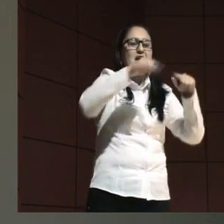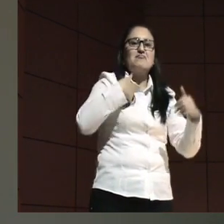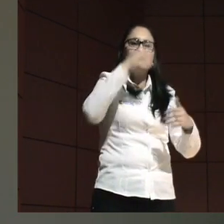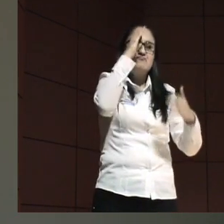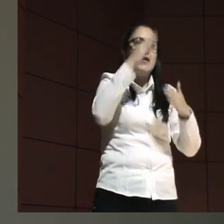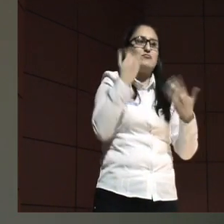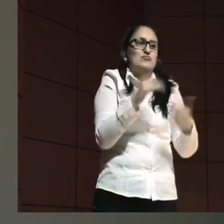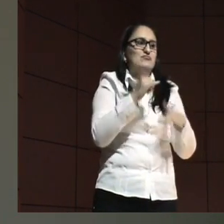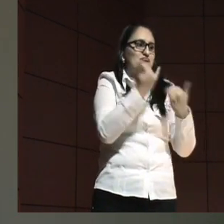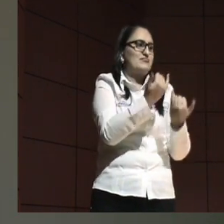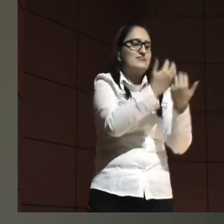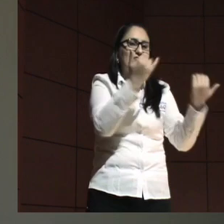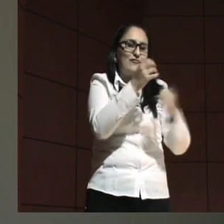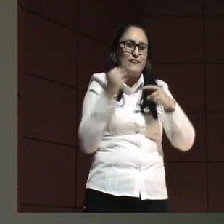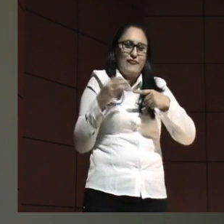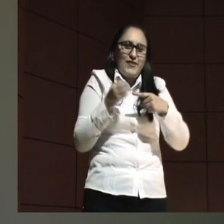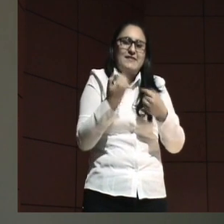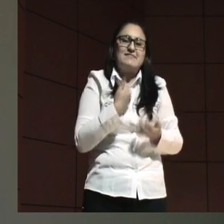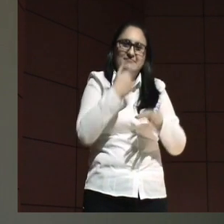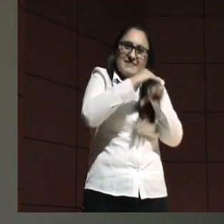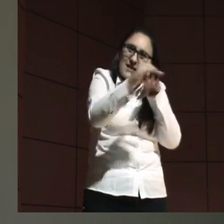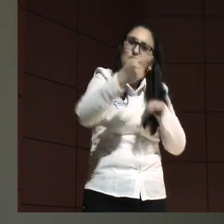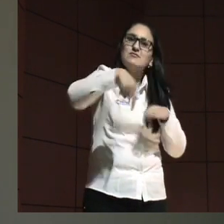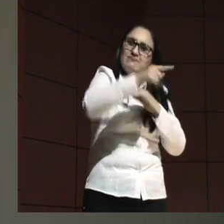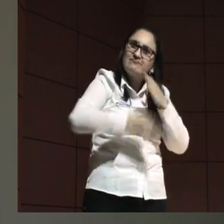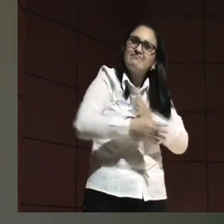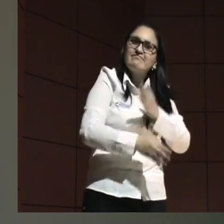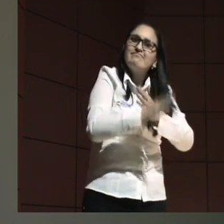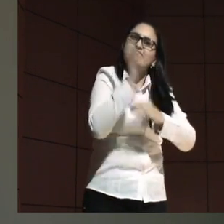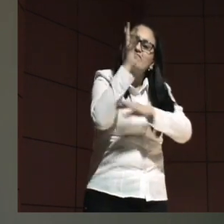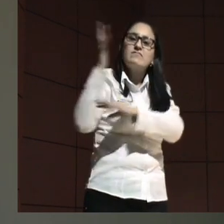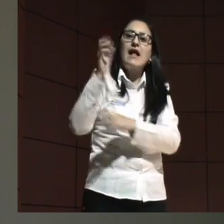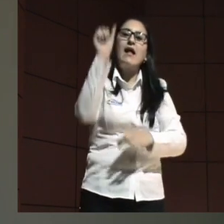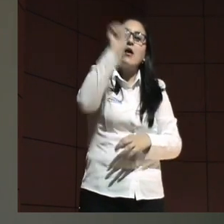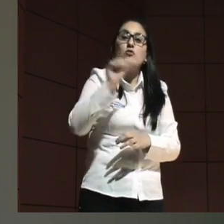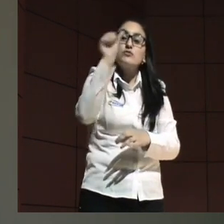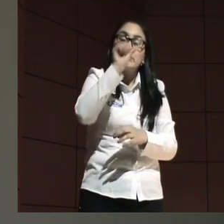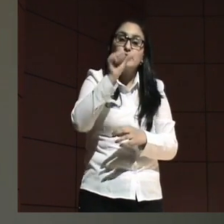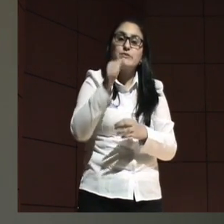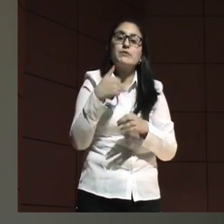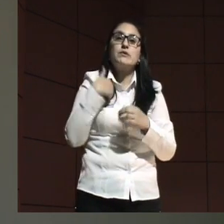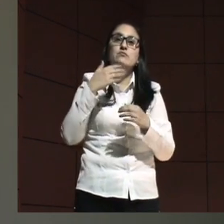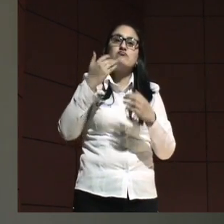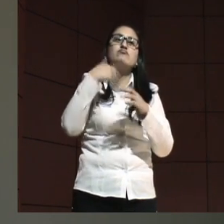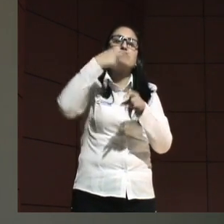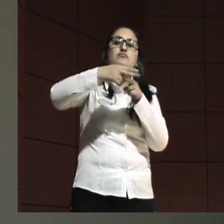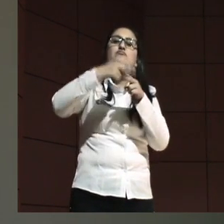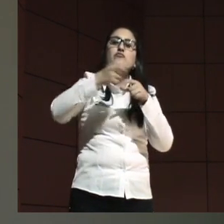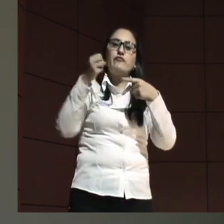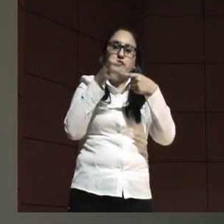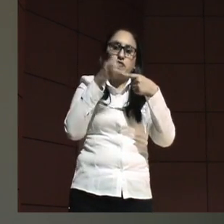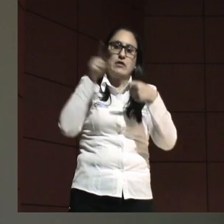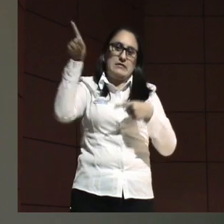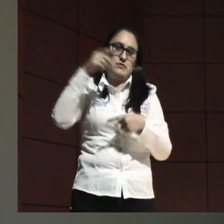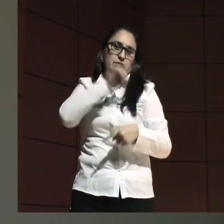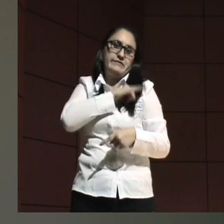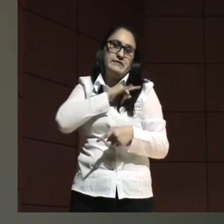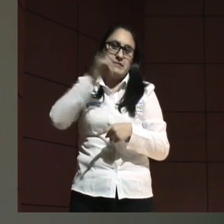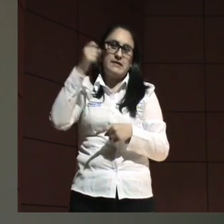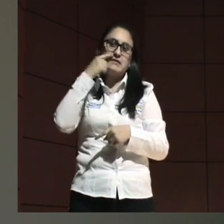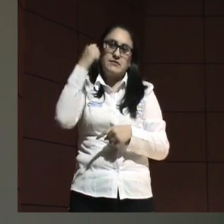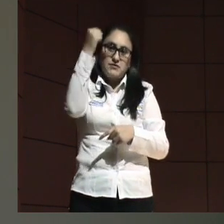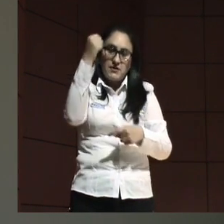muy bien este foro e invitamos a que se sigan haciendo en agosto vamos a realizar un foro nosotros en la Universidad Nacional